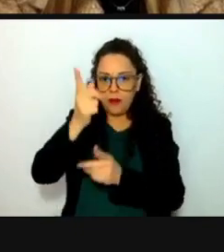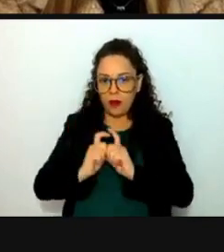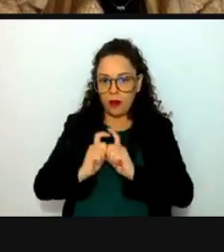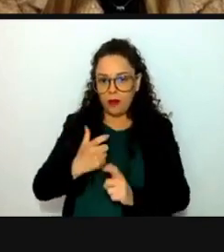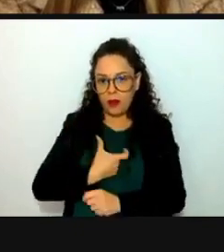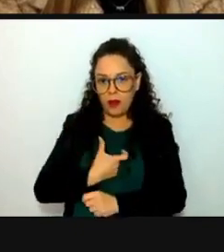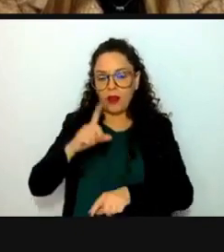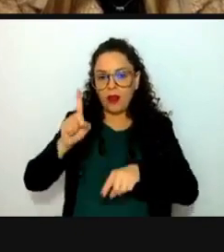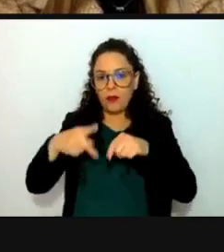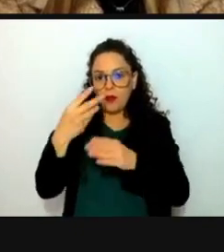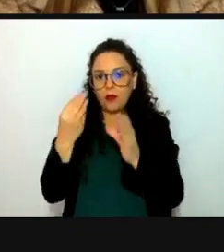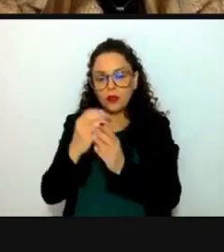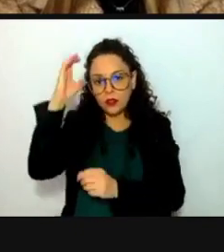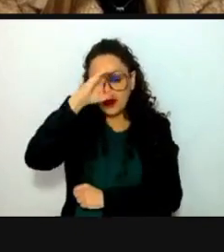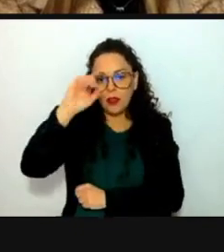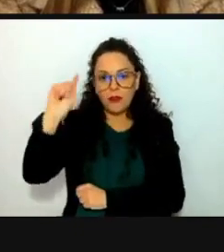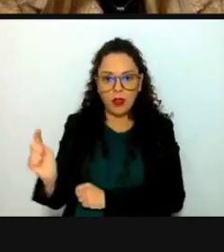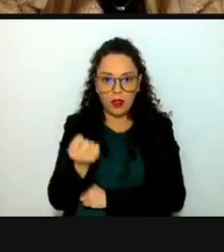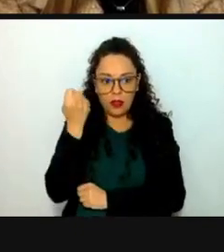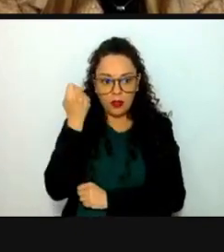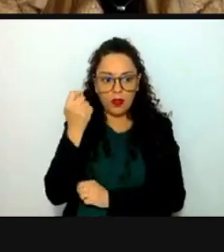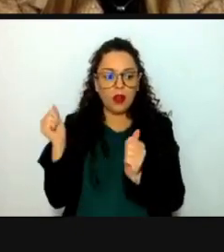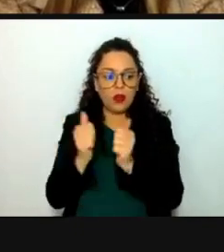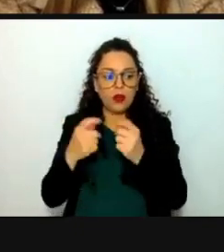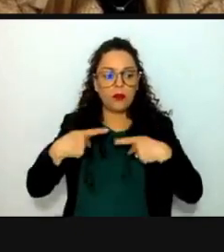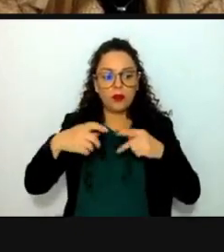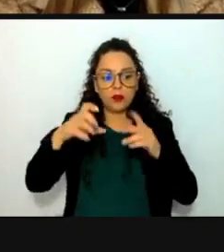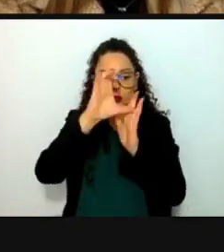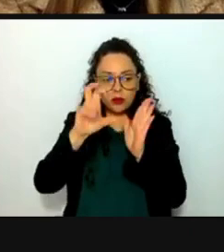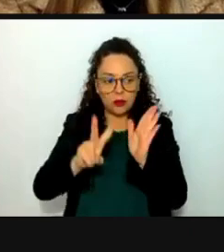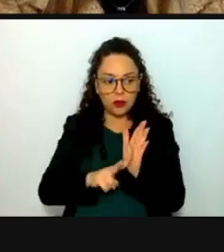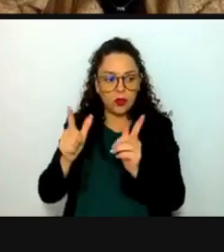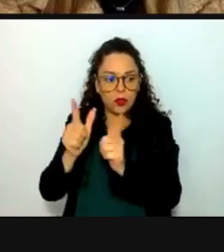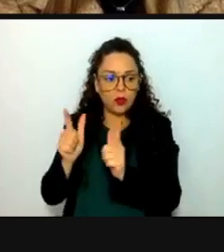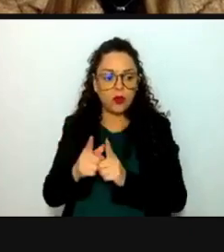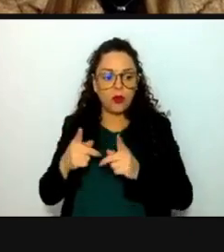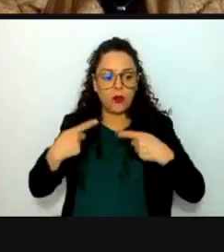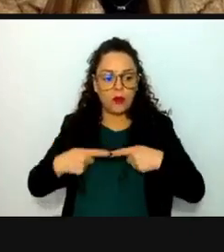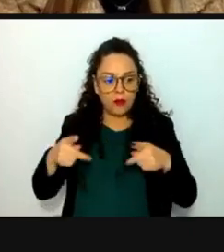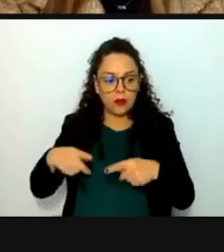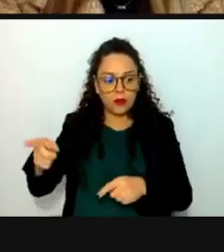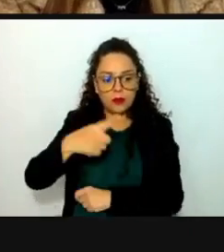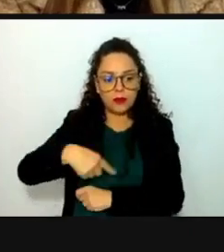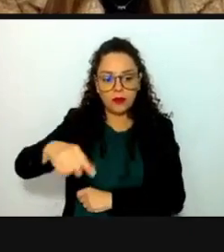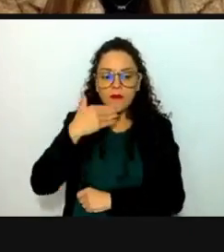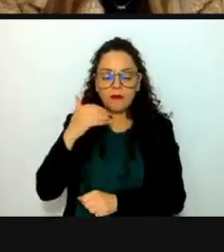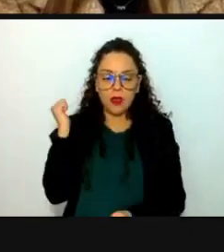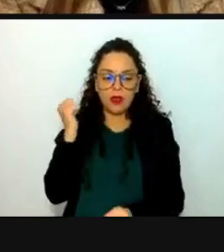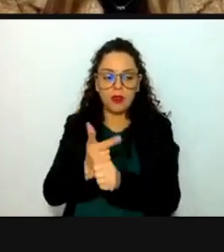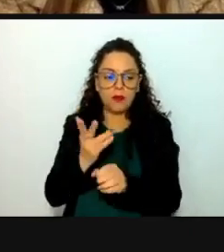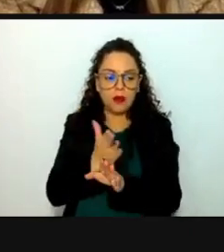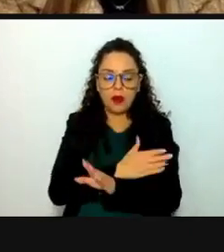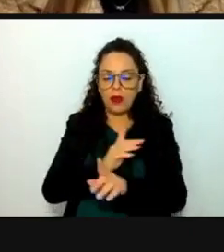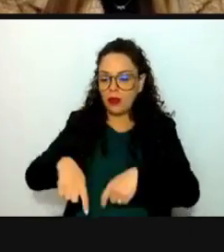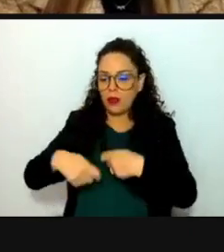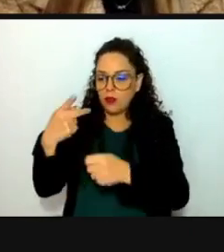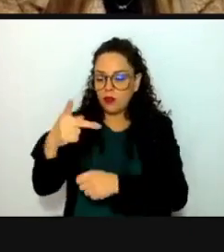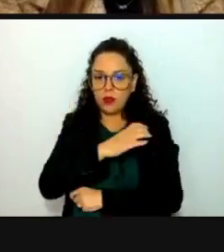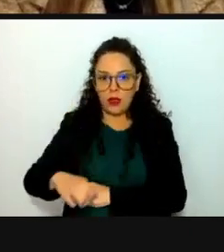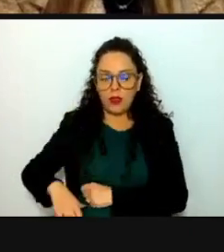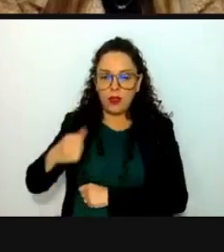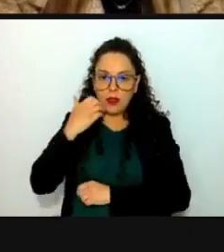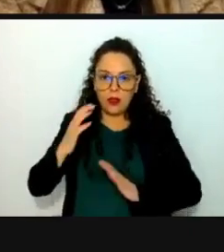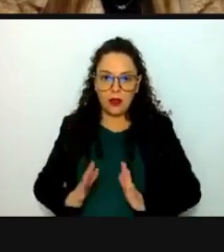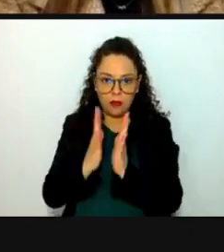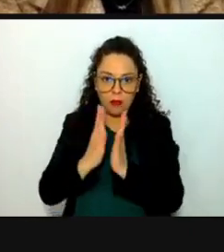documentos de postulación y currículos de las personas, grupos y colectivos que presentaron en tiempo y forma sus respectivas candidaturas. En ese sentido,